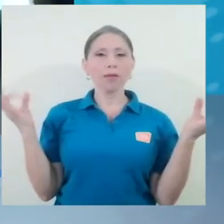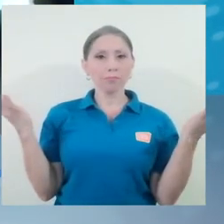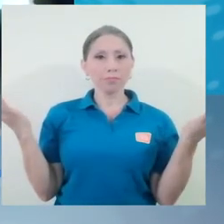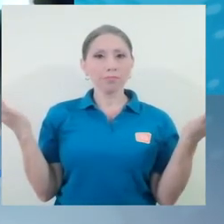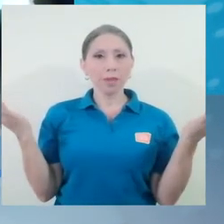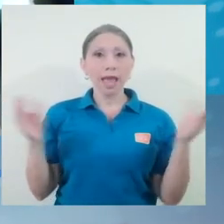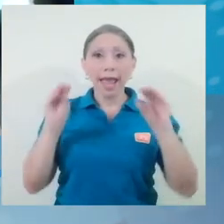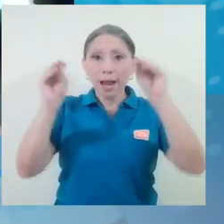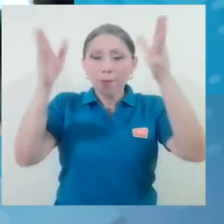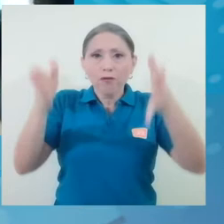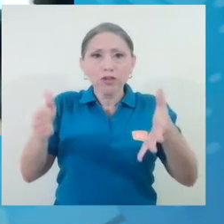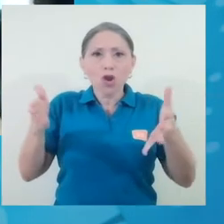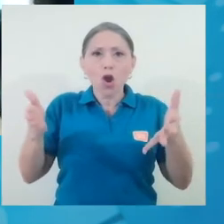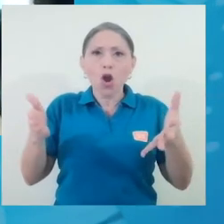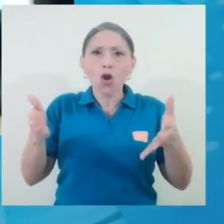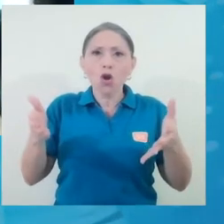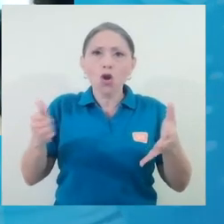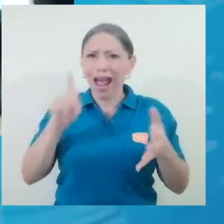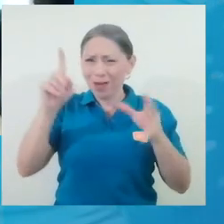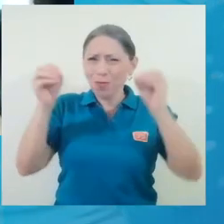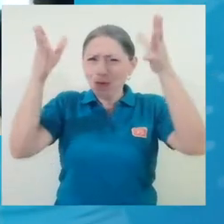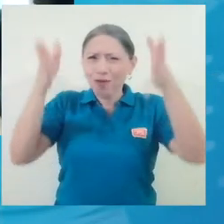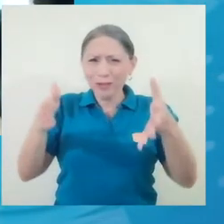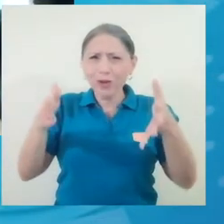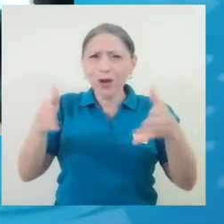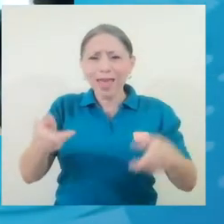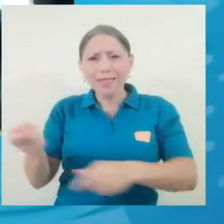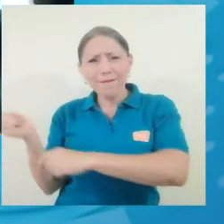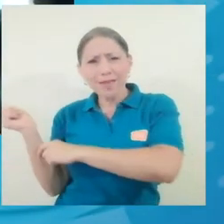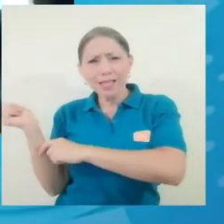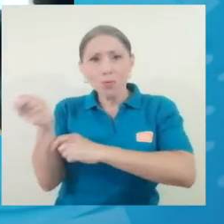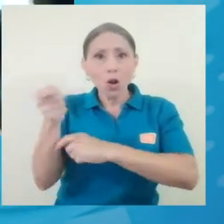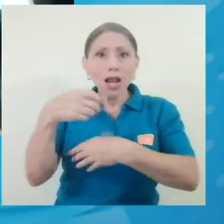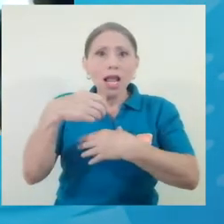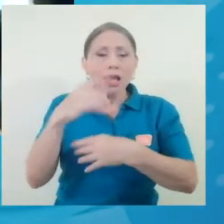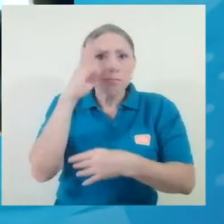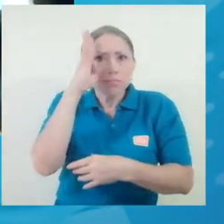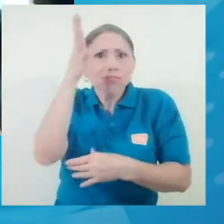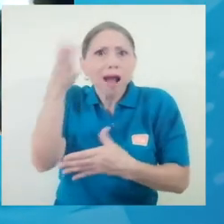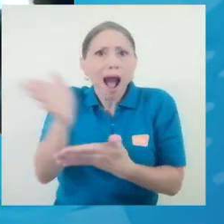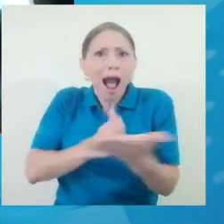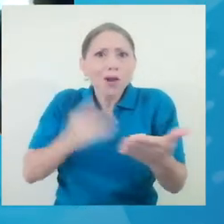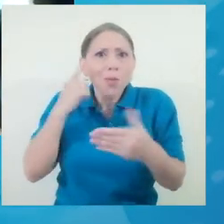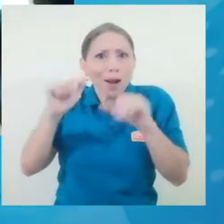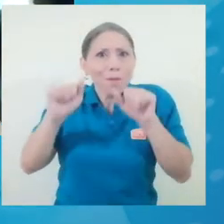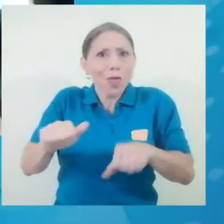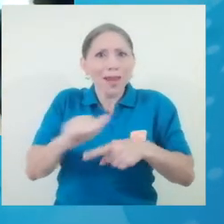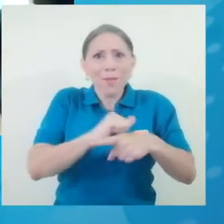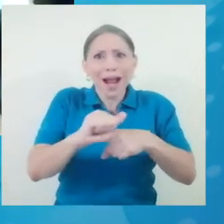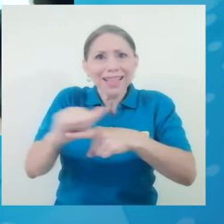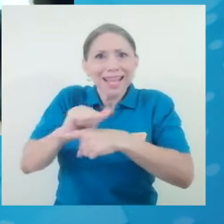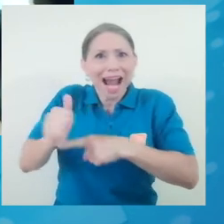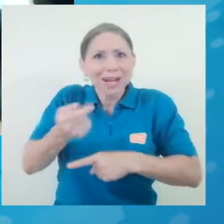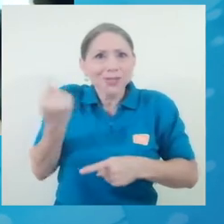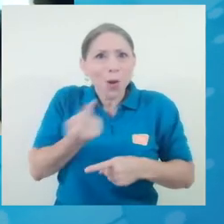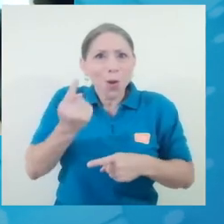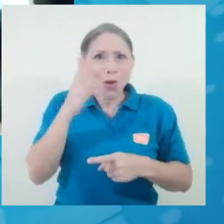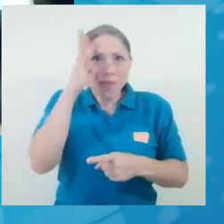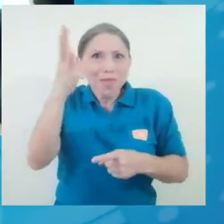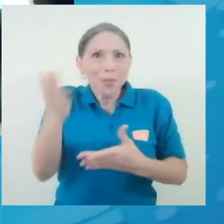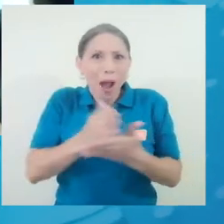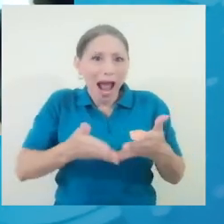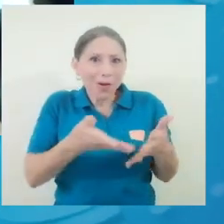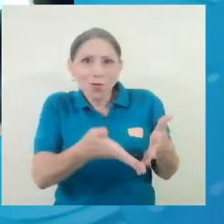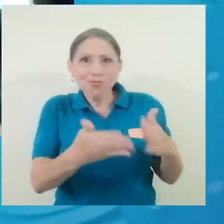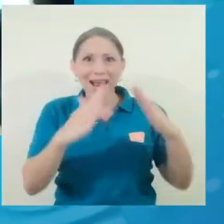un profesor de béisbol que creó un dispositivo para poder practicar solo en el patio de la